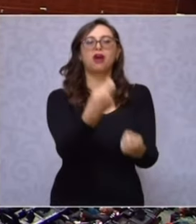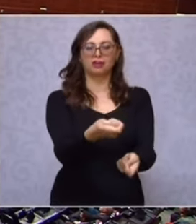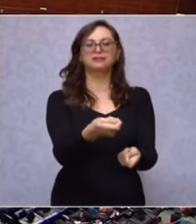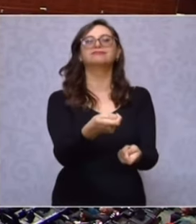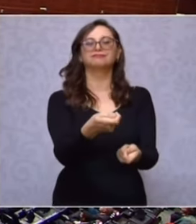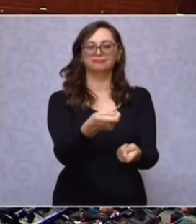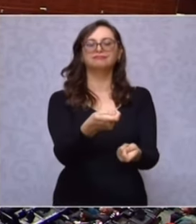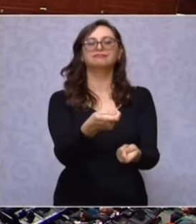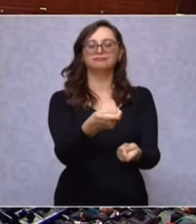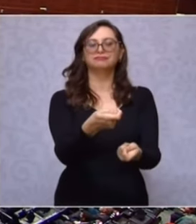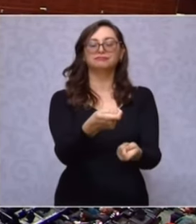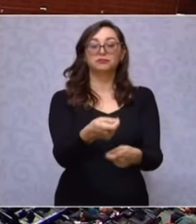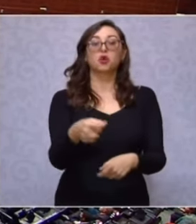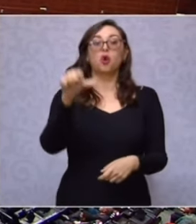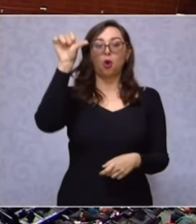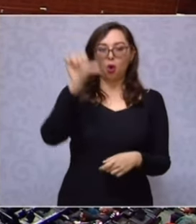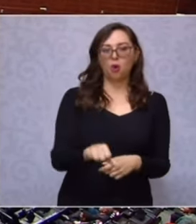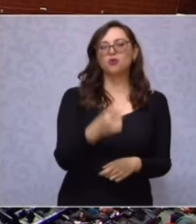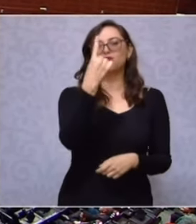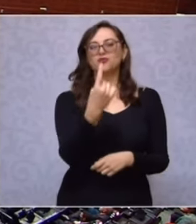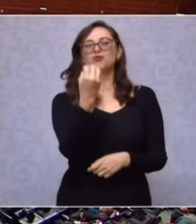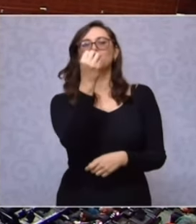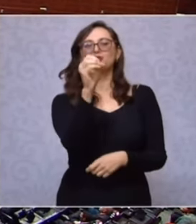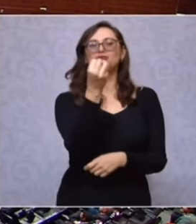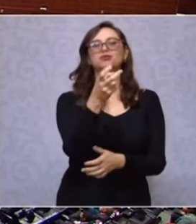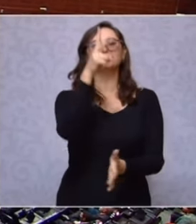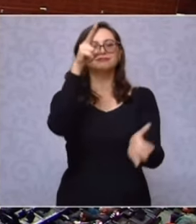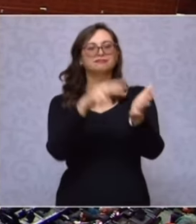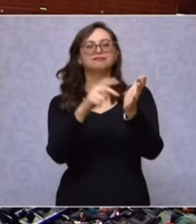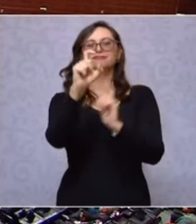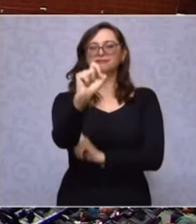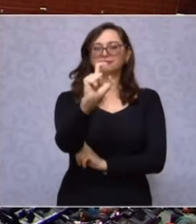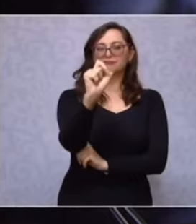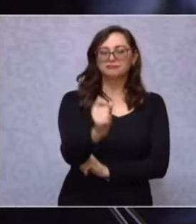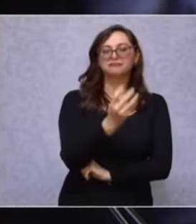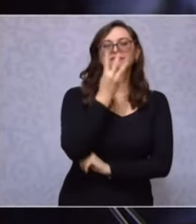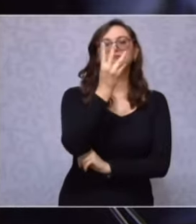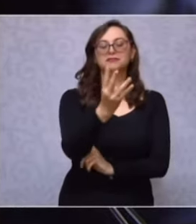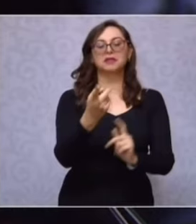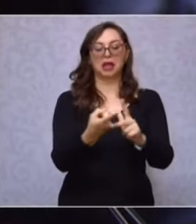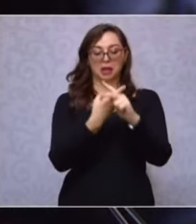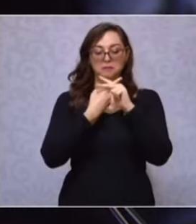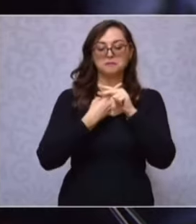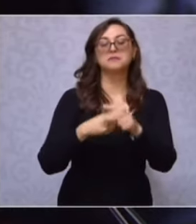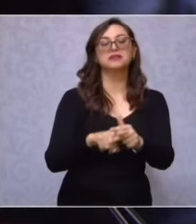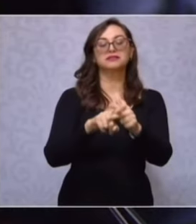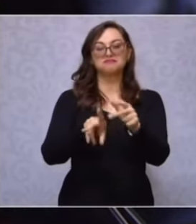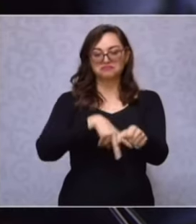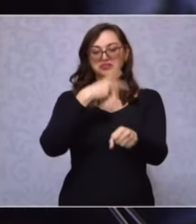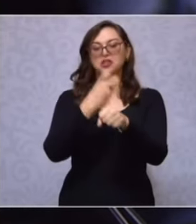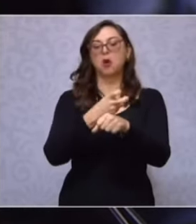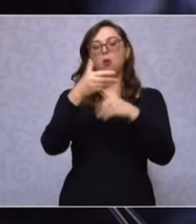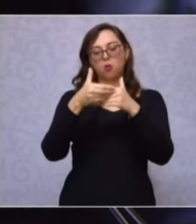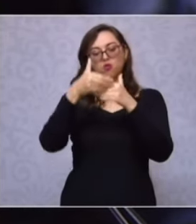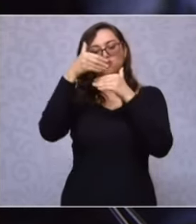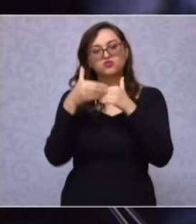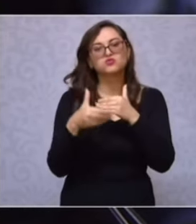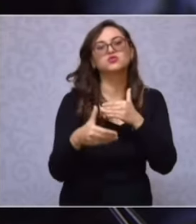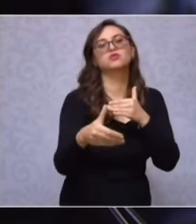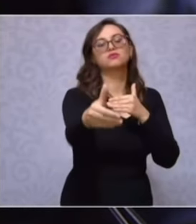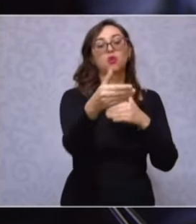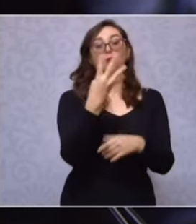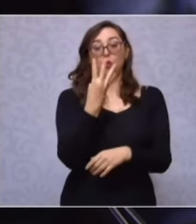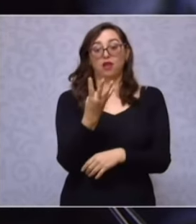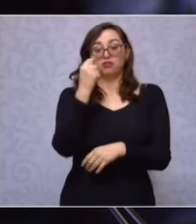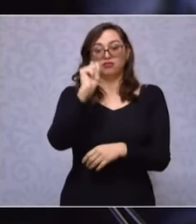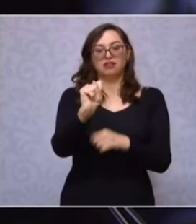Hoy, 1 de octubre del 2024, inicia la segunda etapa, el segundo piso de la